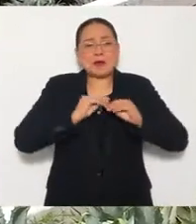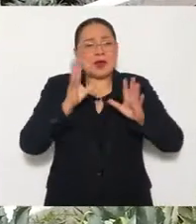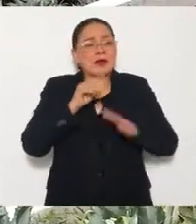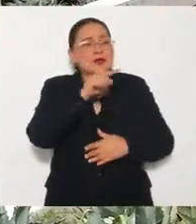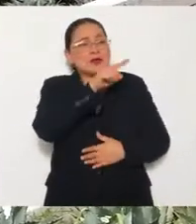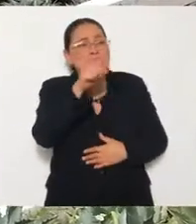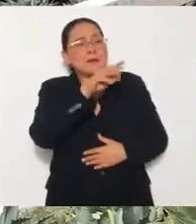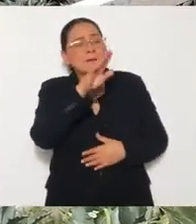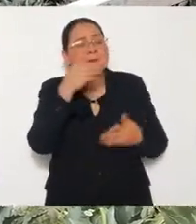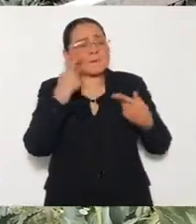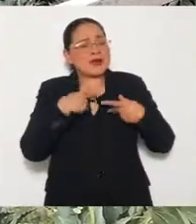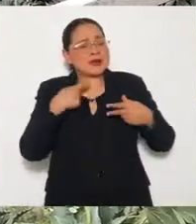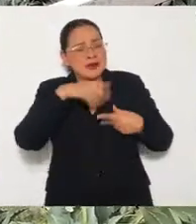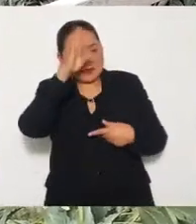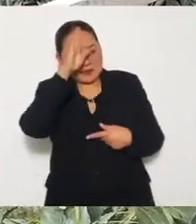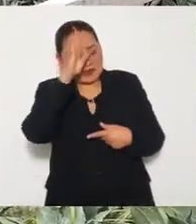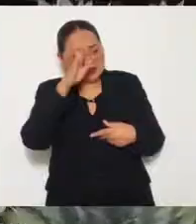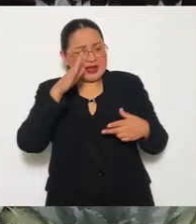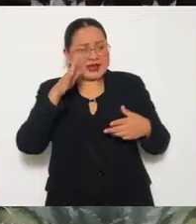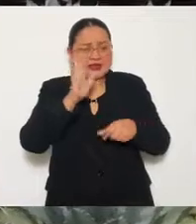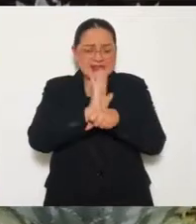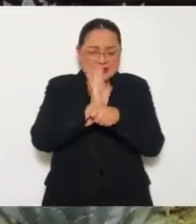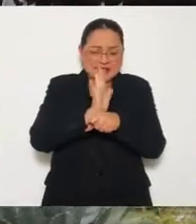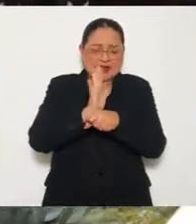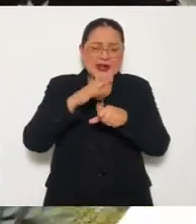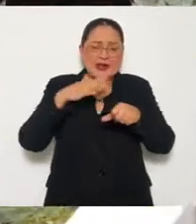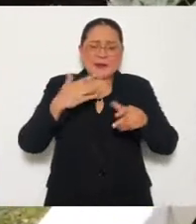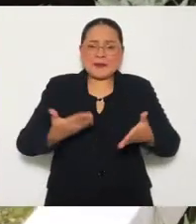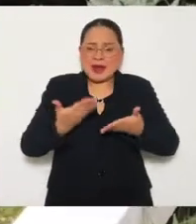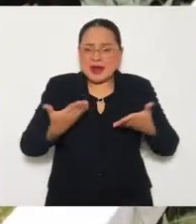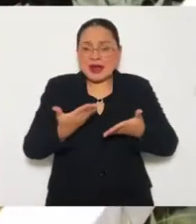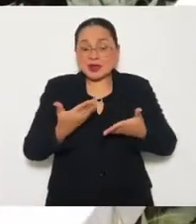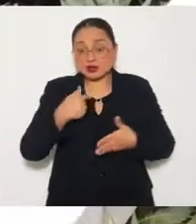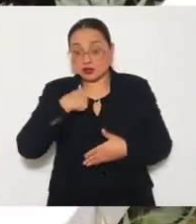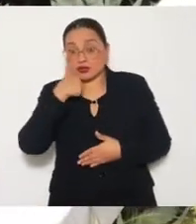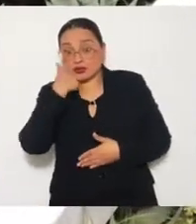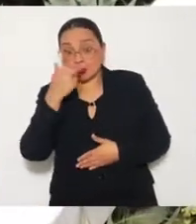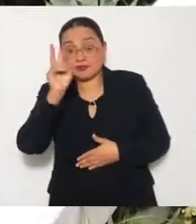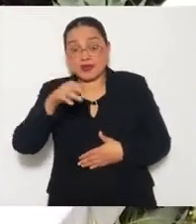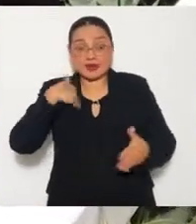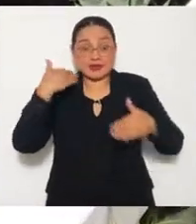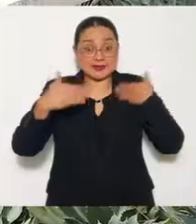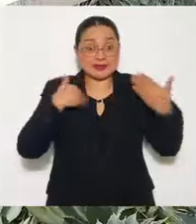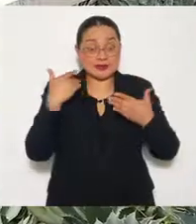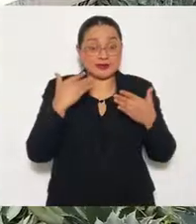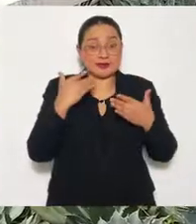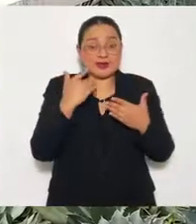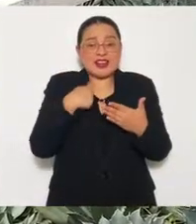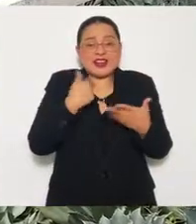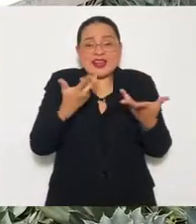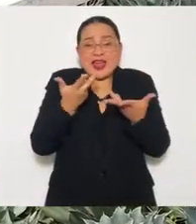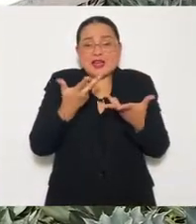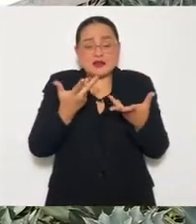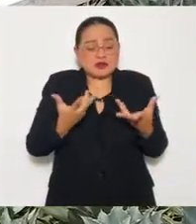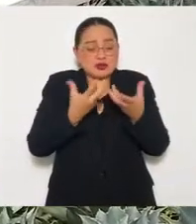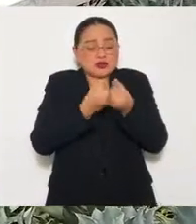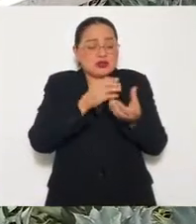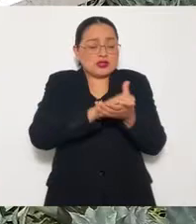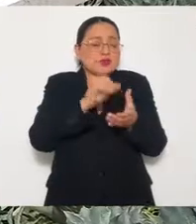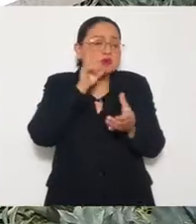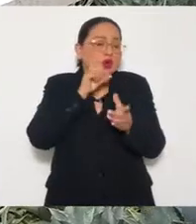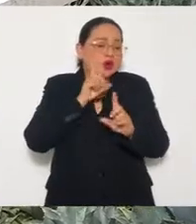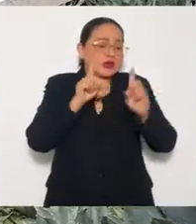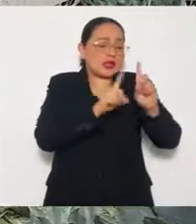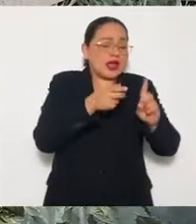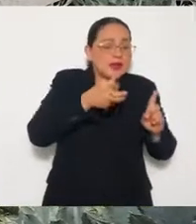Cualquiera diría ir al cine, a bailar. Yo la neta, si lo que quiero es divertirme, pues nos tomaríamos un mezcal